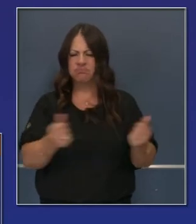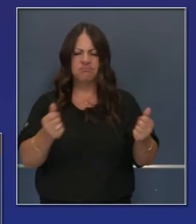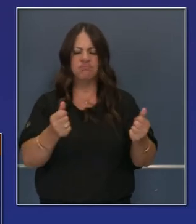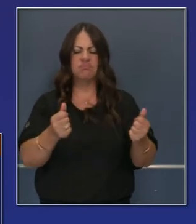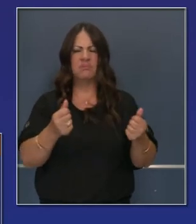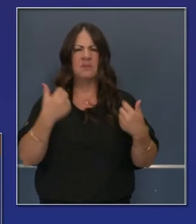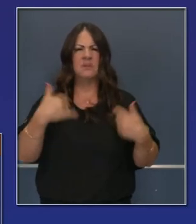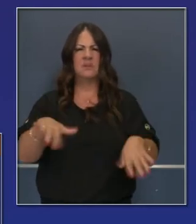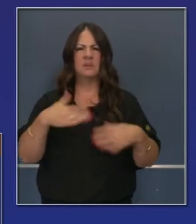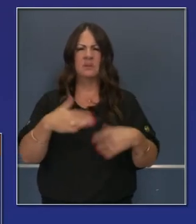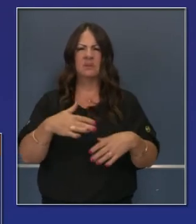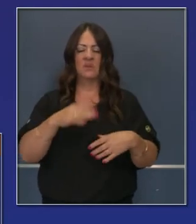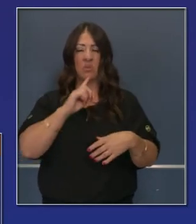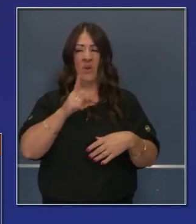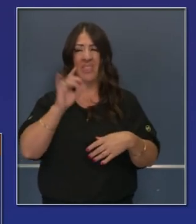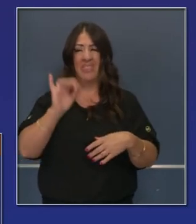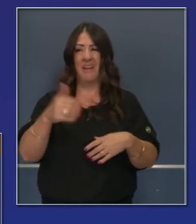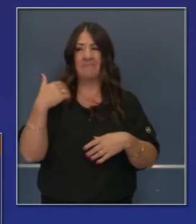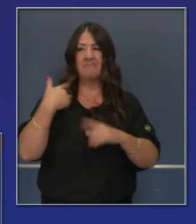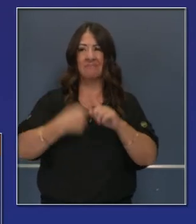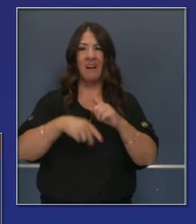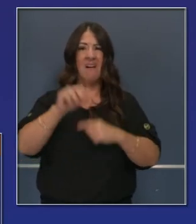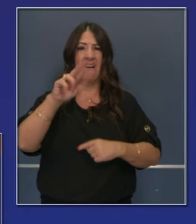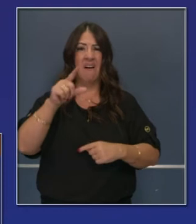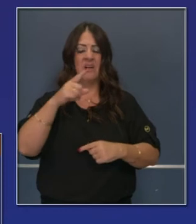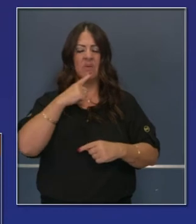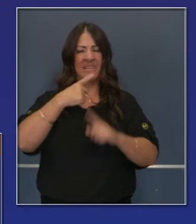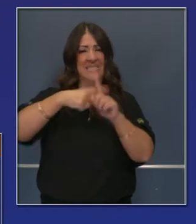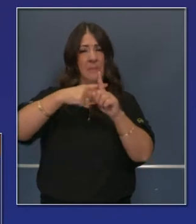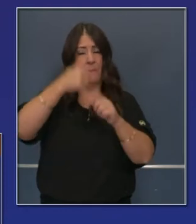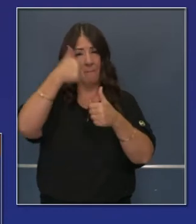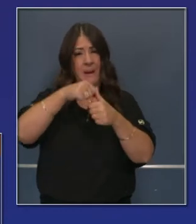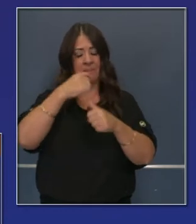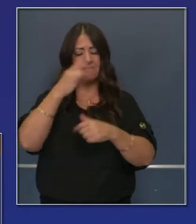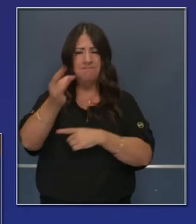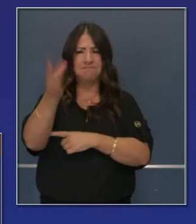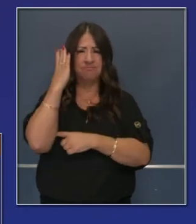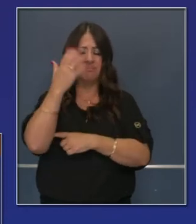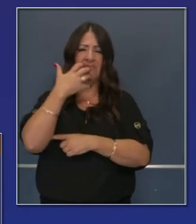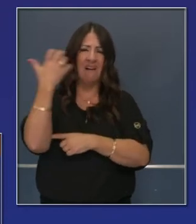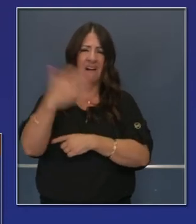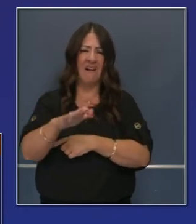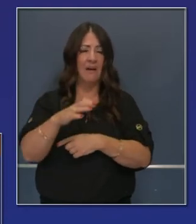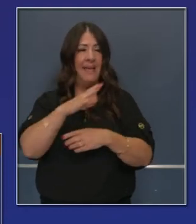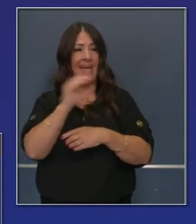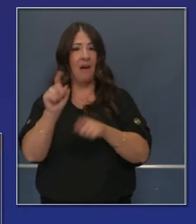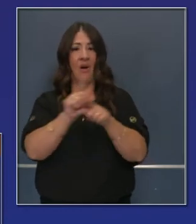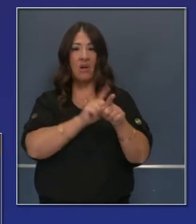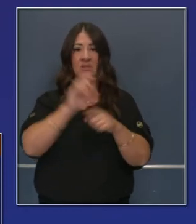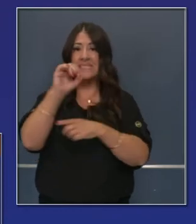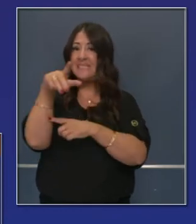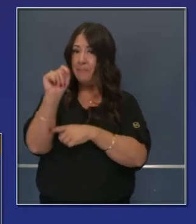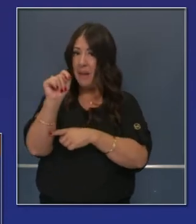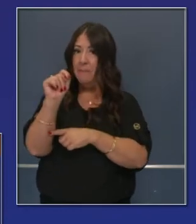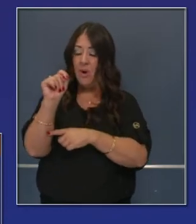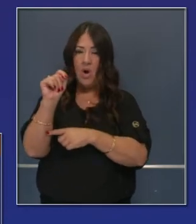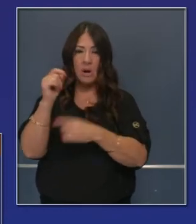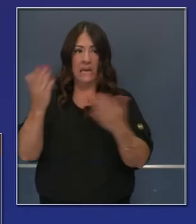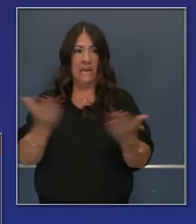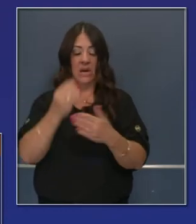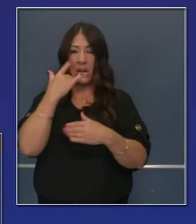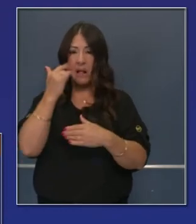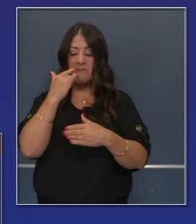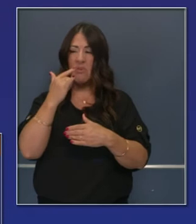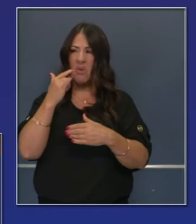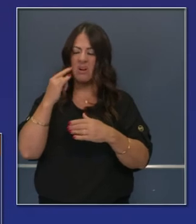muchas más. Así que este agosto fue el más caliente, pero el septiembre más caliente también